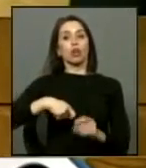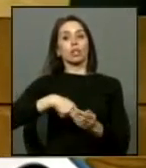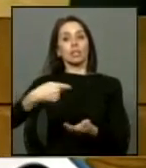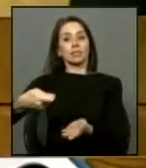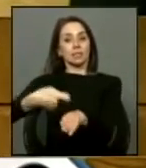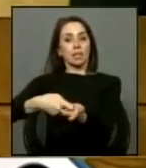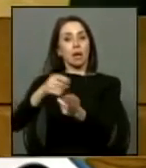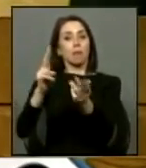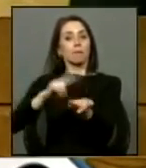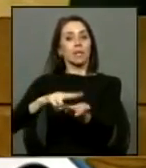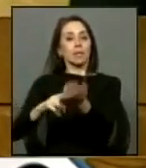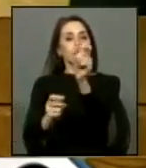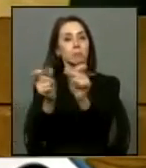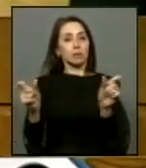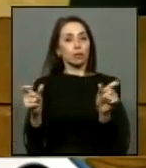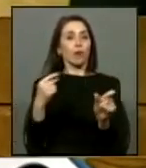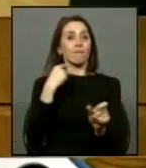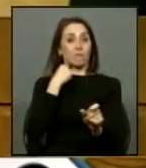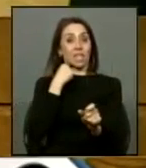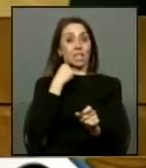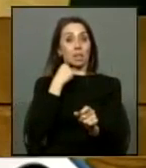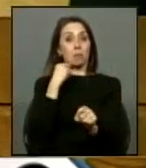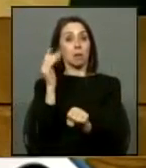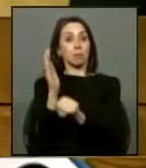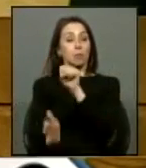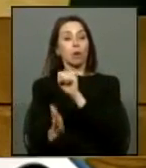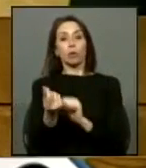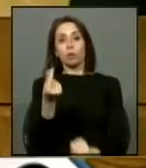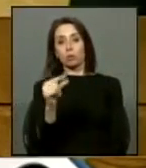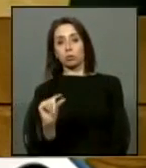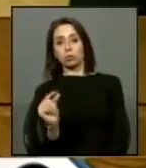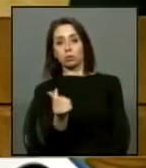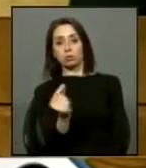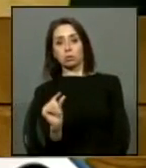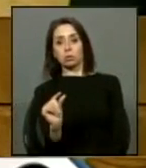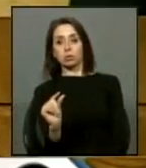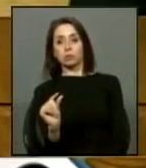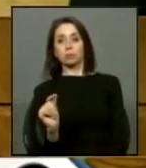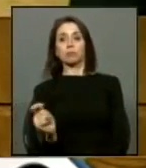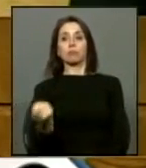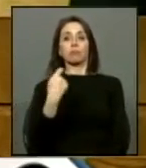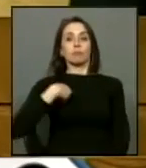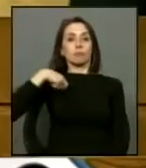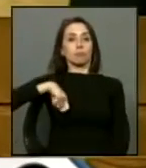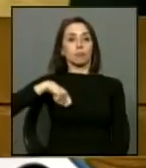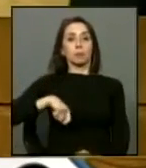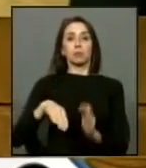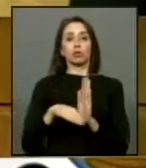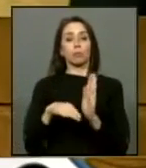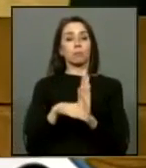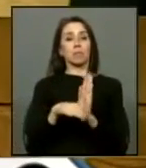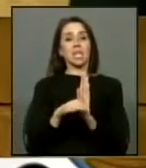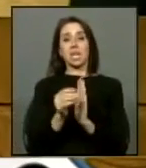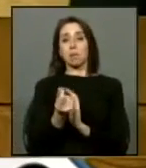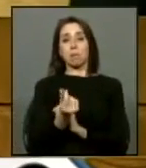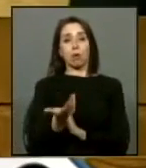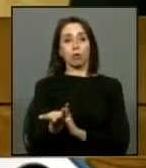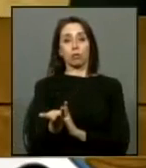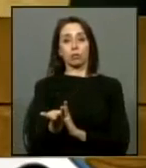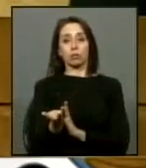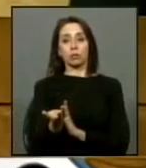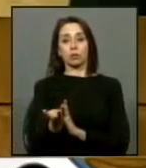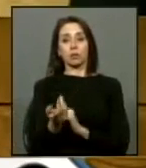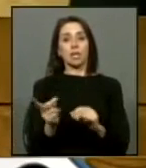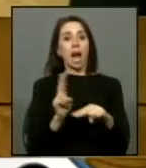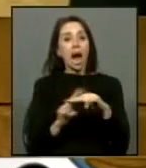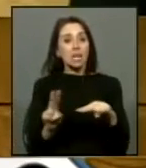verdaderas víctimas son bajísimas y que muchas de ellas hoy día están recibiendo pensiones mínimas y eso no tiene de reparación